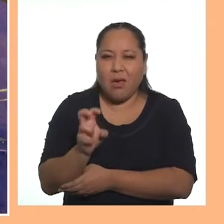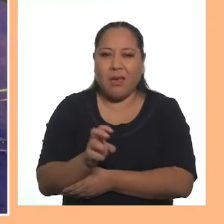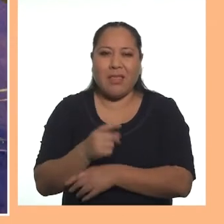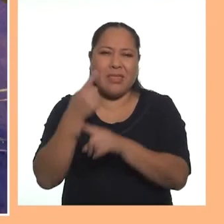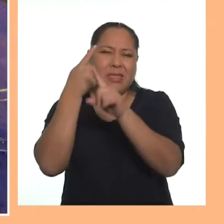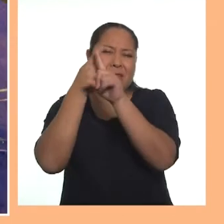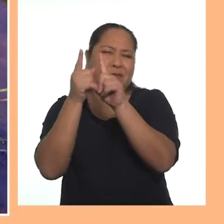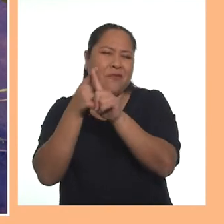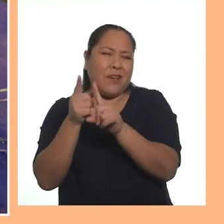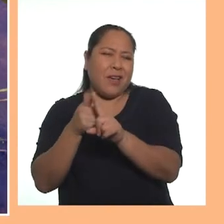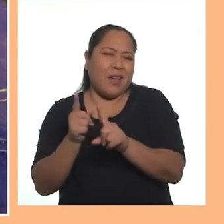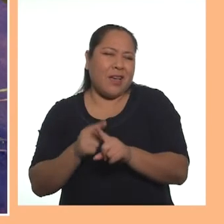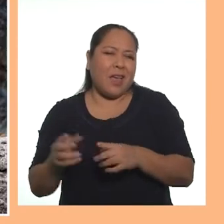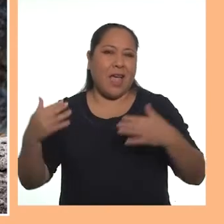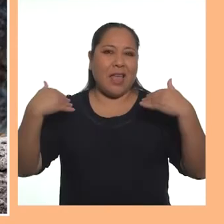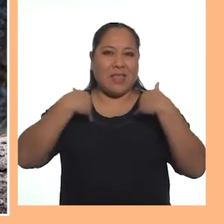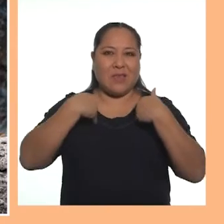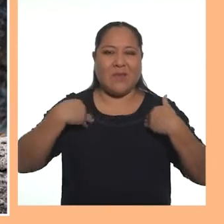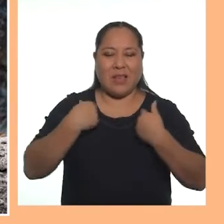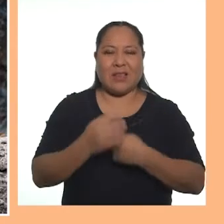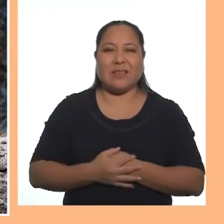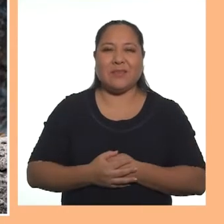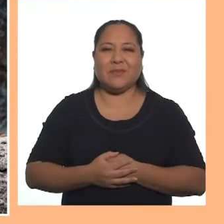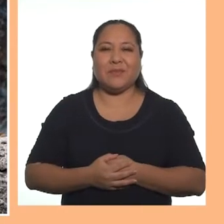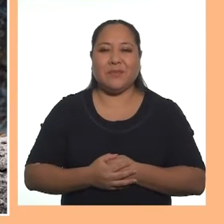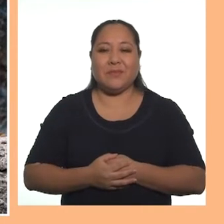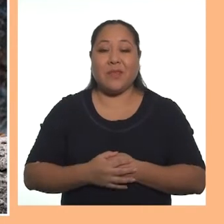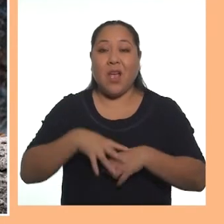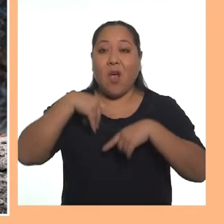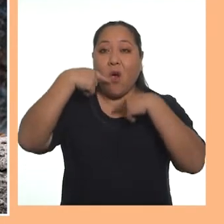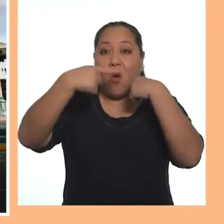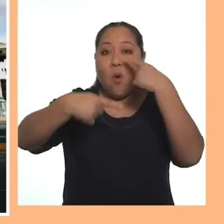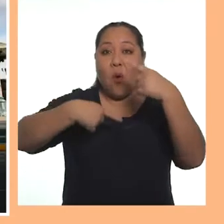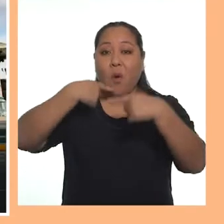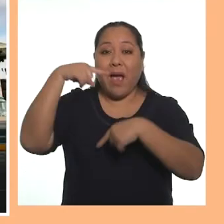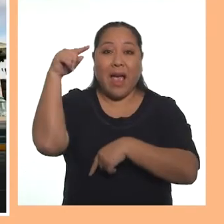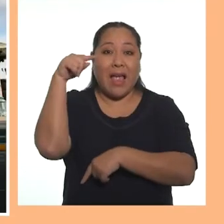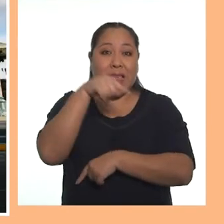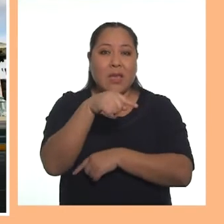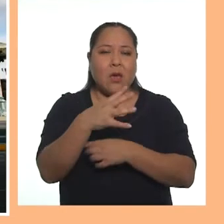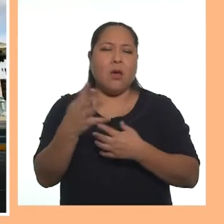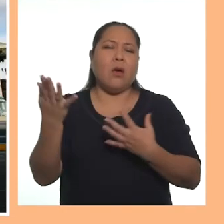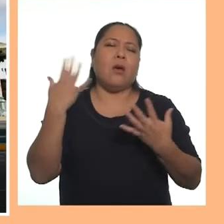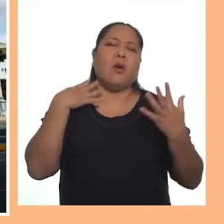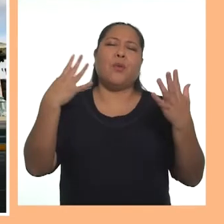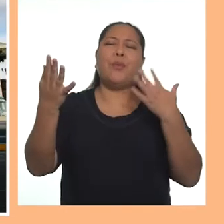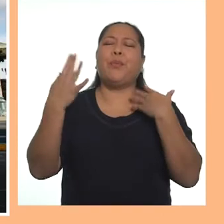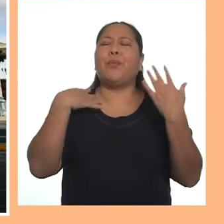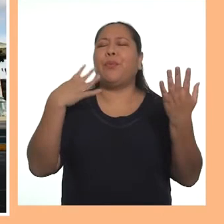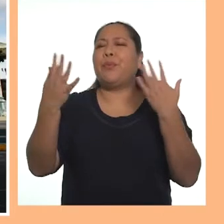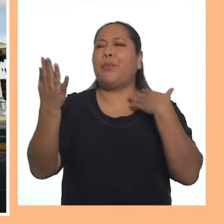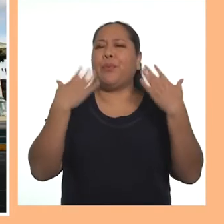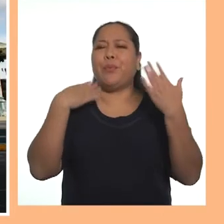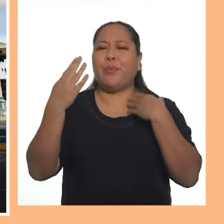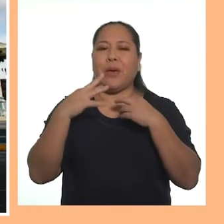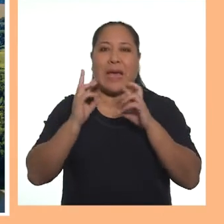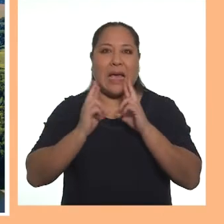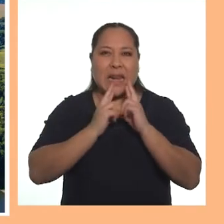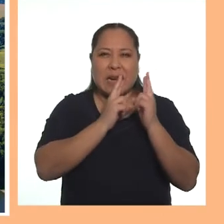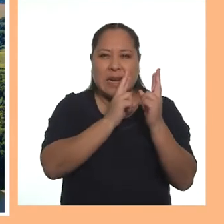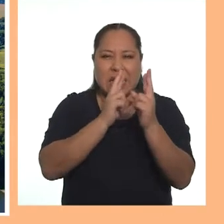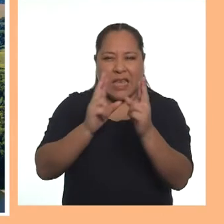anacondas y muchos otros animales más. Cuéntenle que allí hace mucho calor